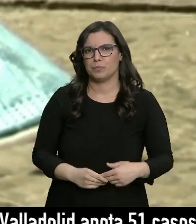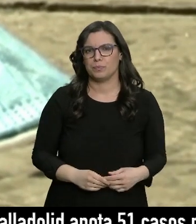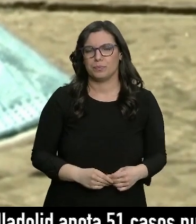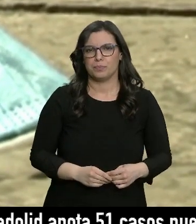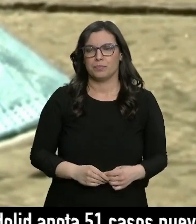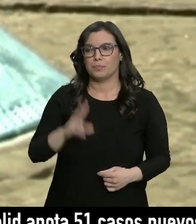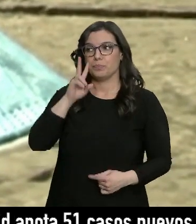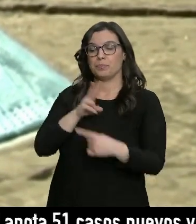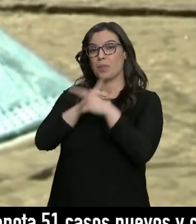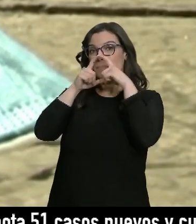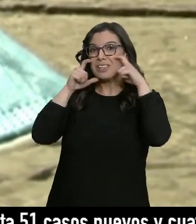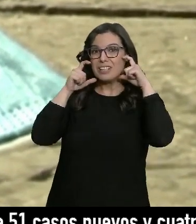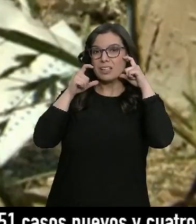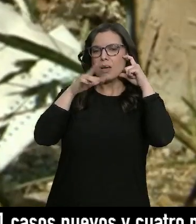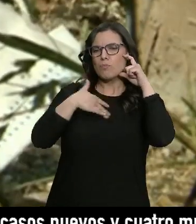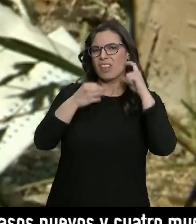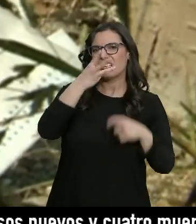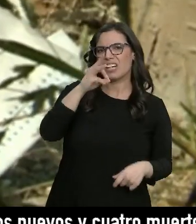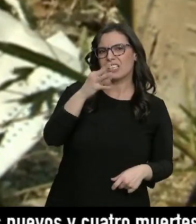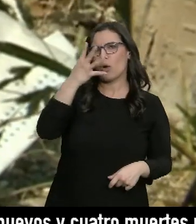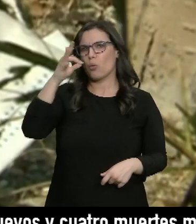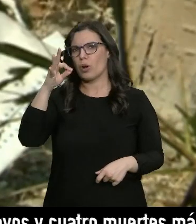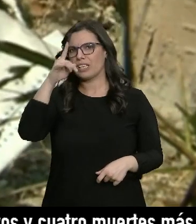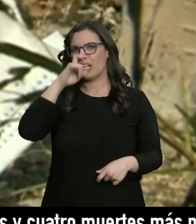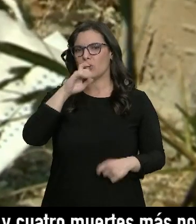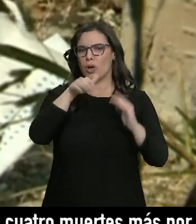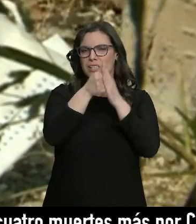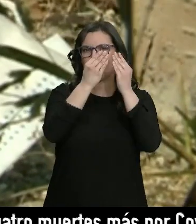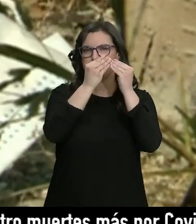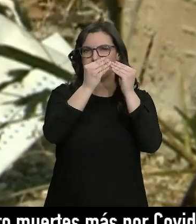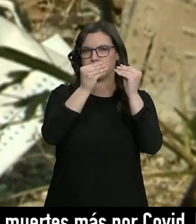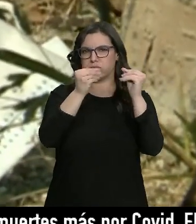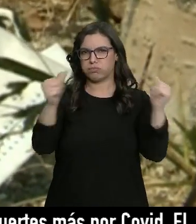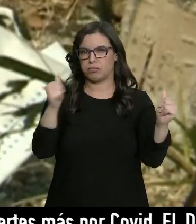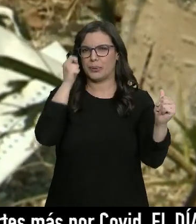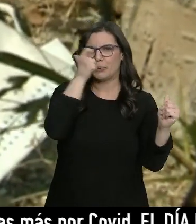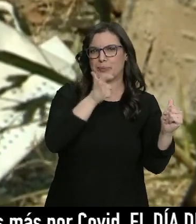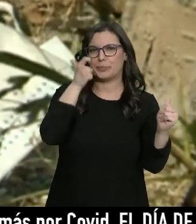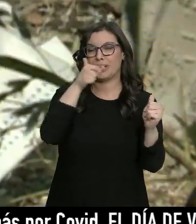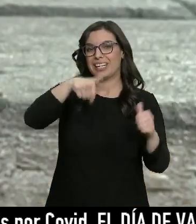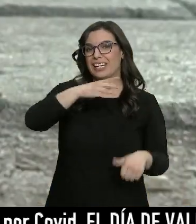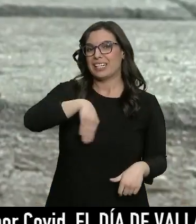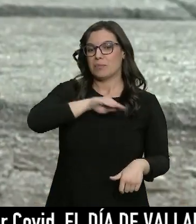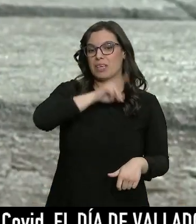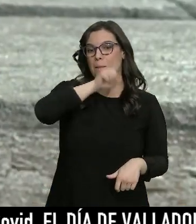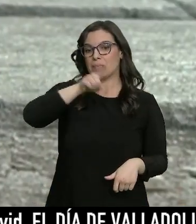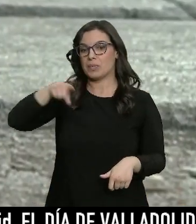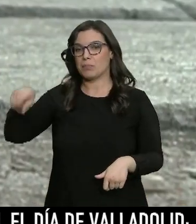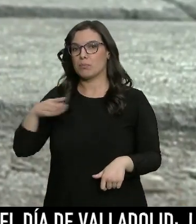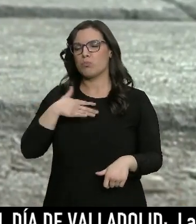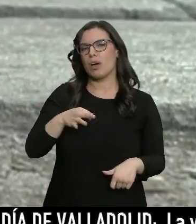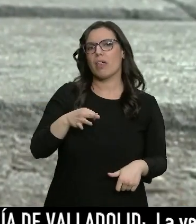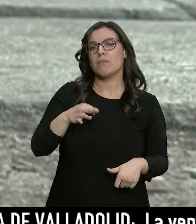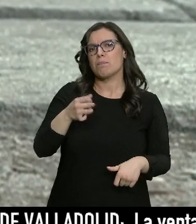Esta mascarilla tardará entre 30 y 40 años en biodegradarse se calcula que solo en España cada mes se están utilizando